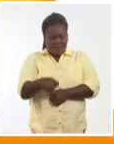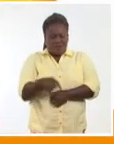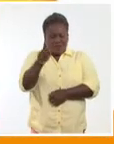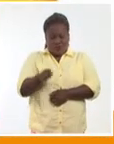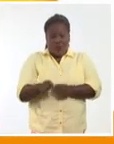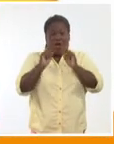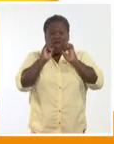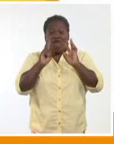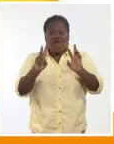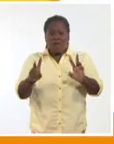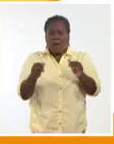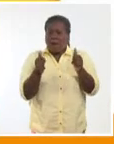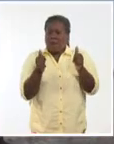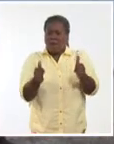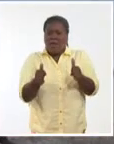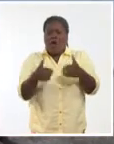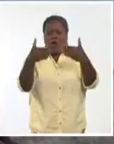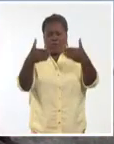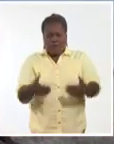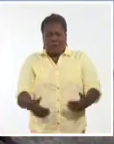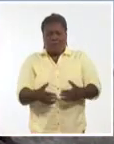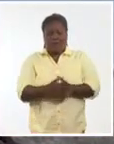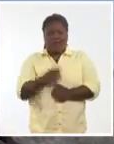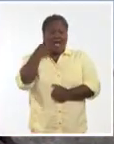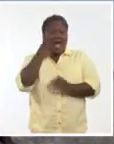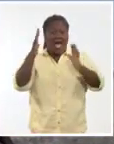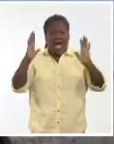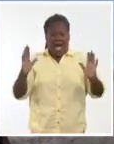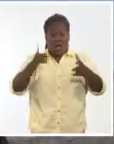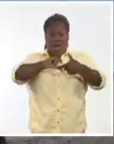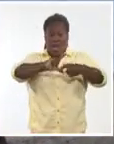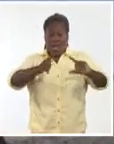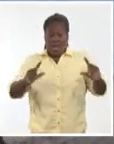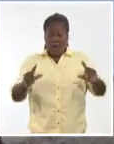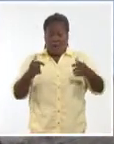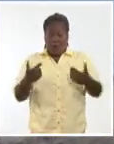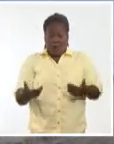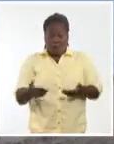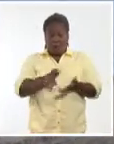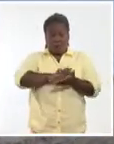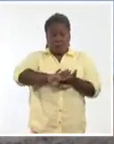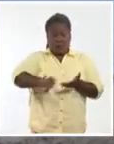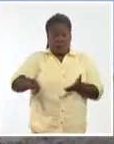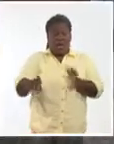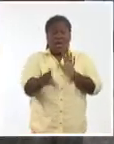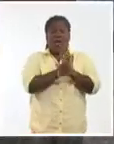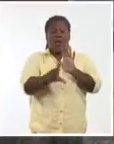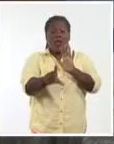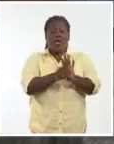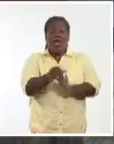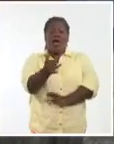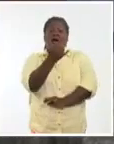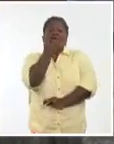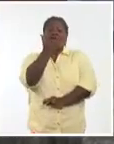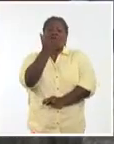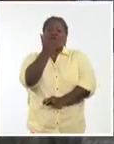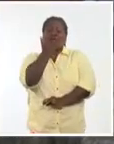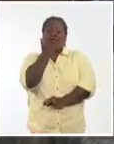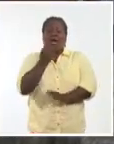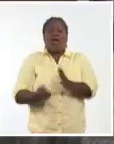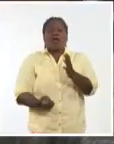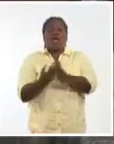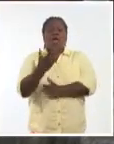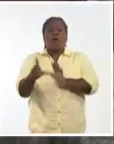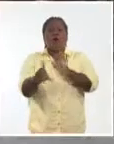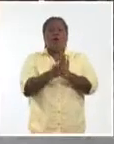de vivir con plenitud y dignidad. Este año el lema que guía la jornada es, eliminemos las leyes que perjudican, creemos leyes que